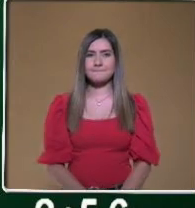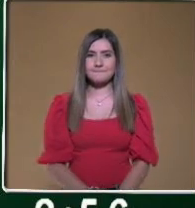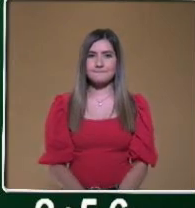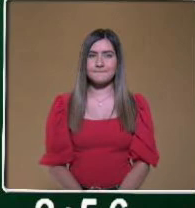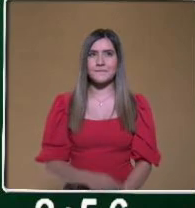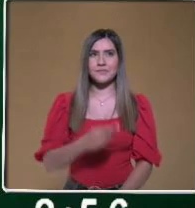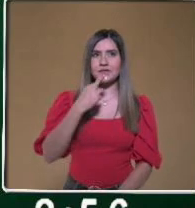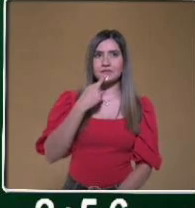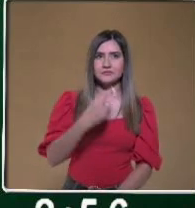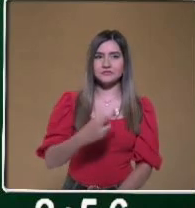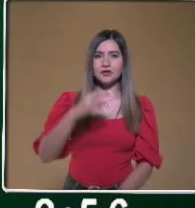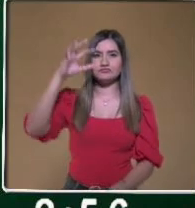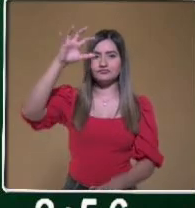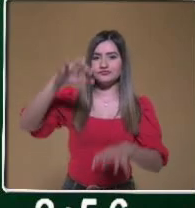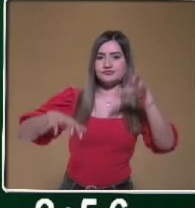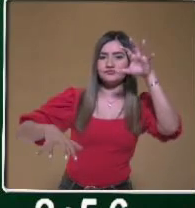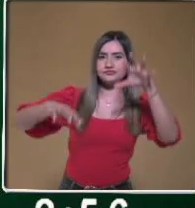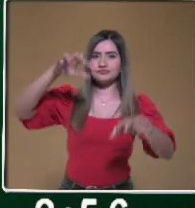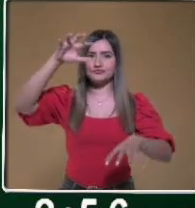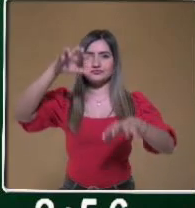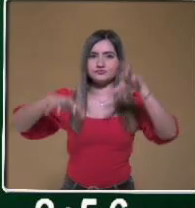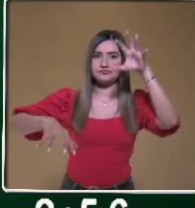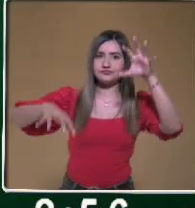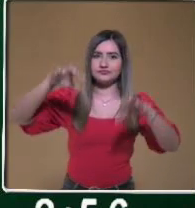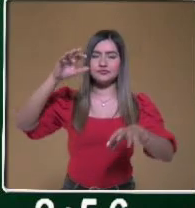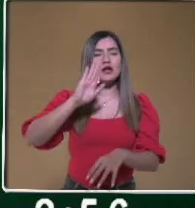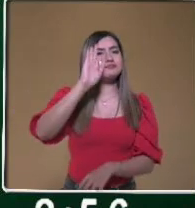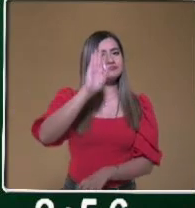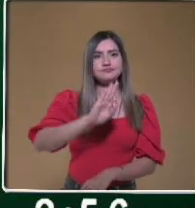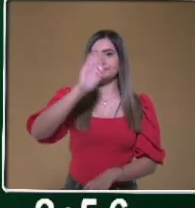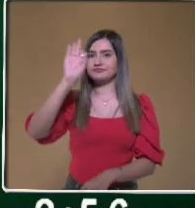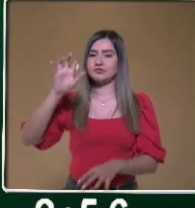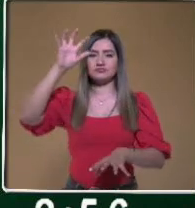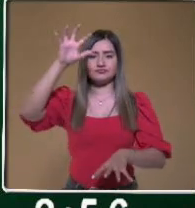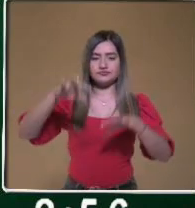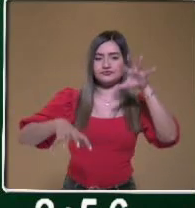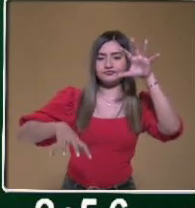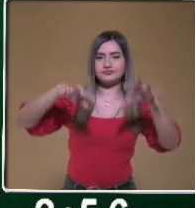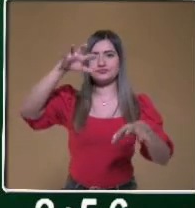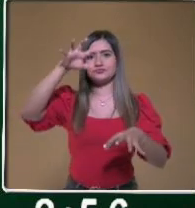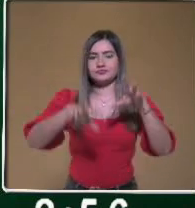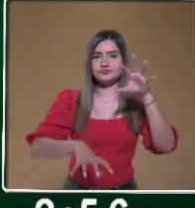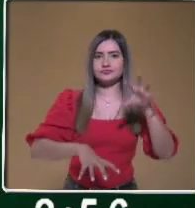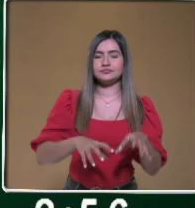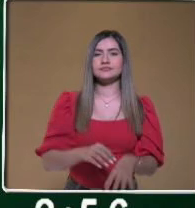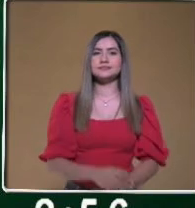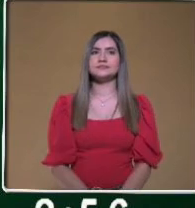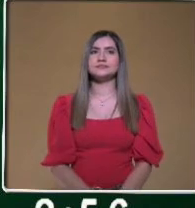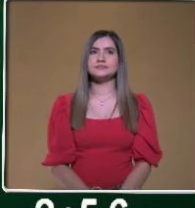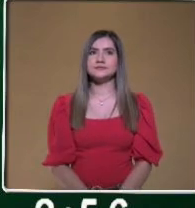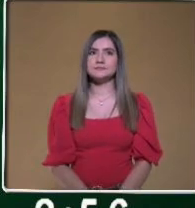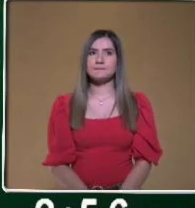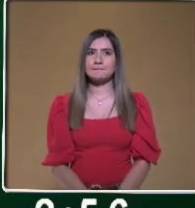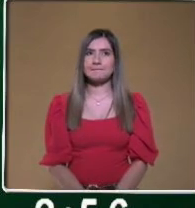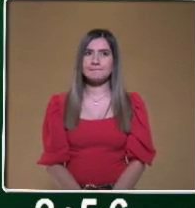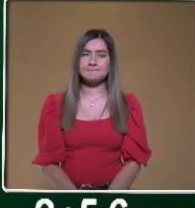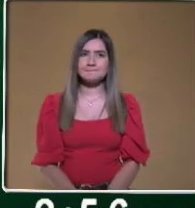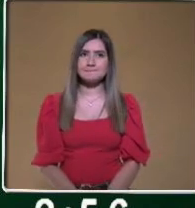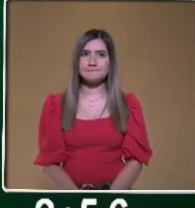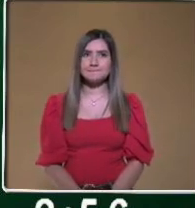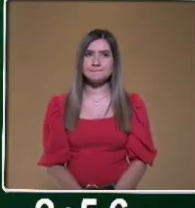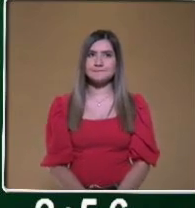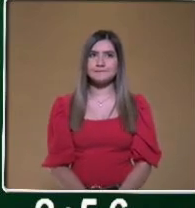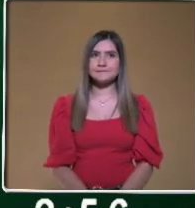de temporal. Recuerda que la misma palabra tenía la clave ahí. Temporal se refiere a que se da